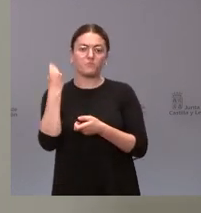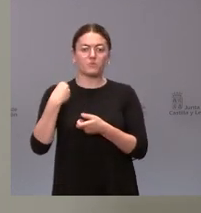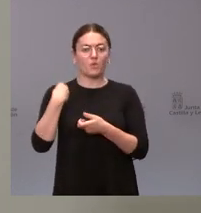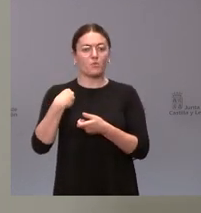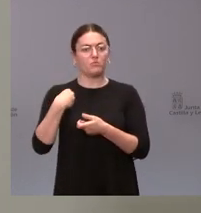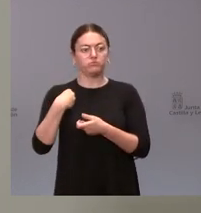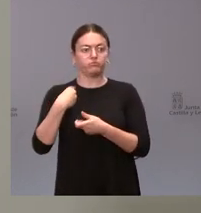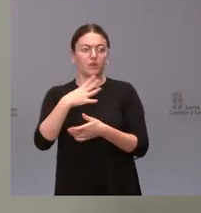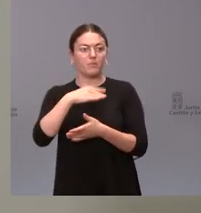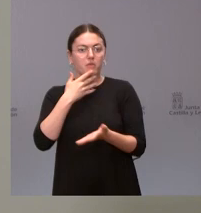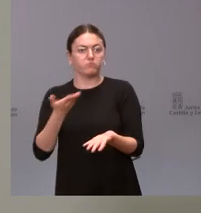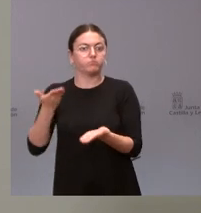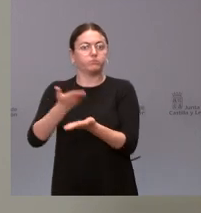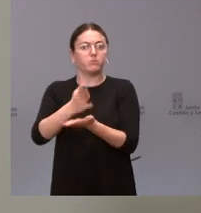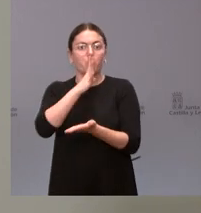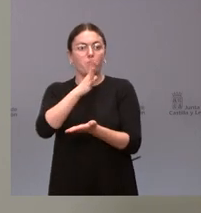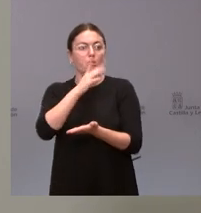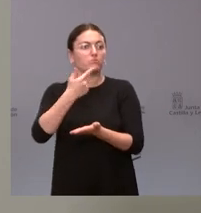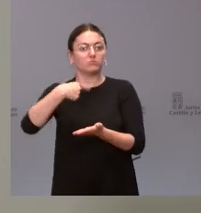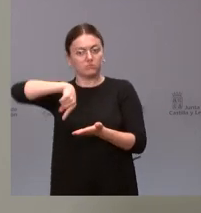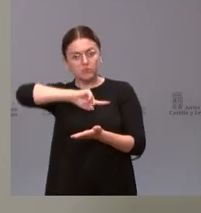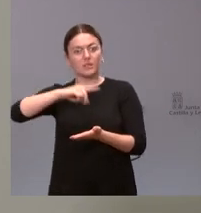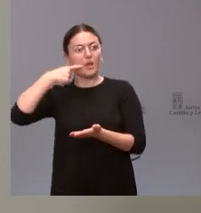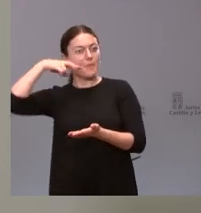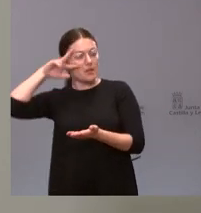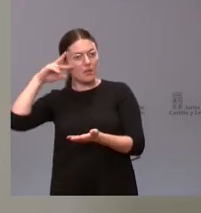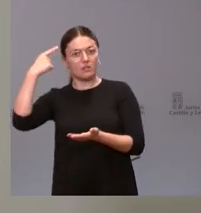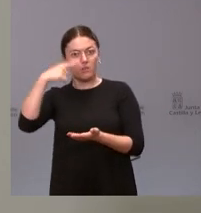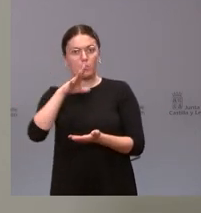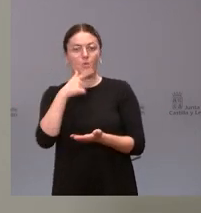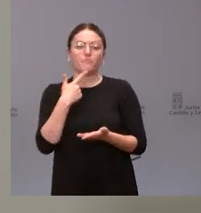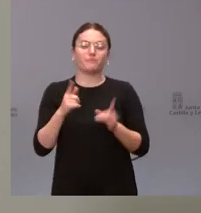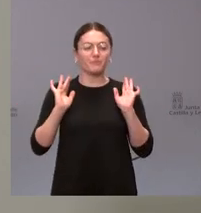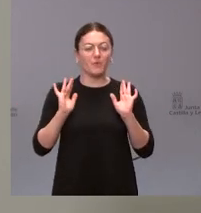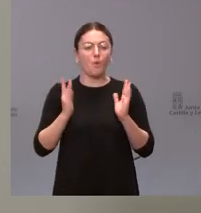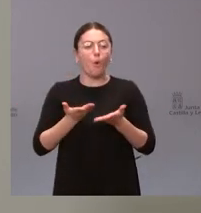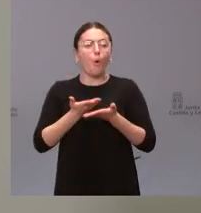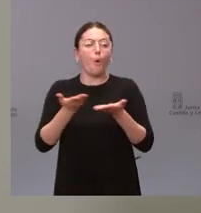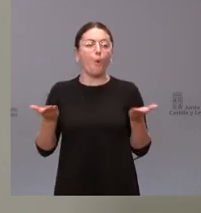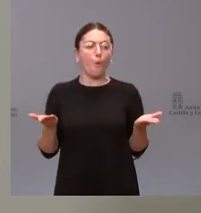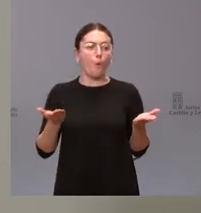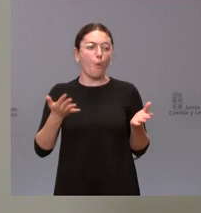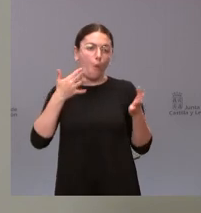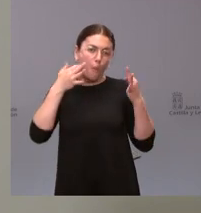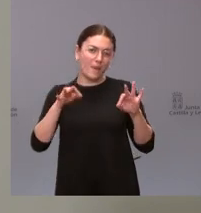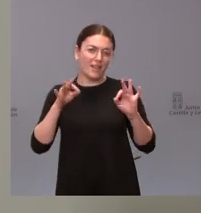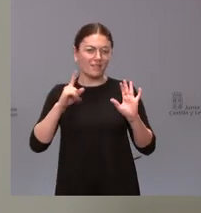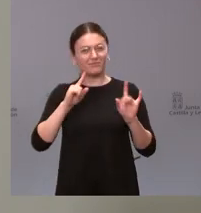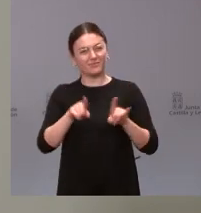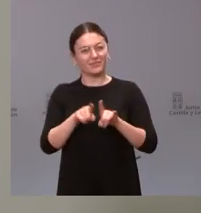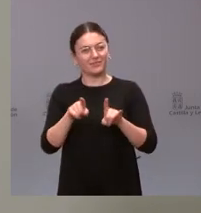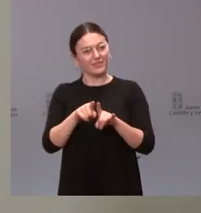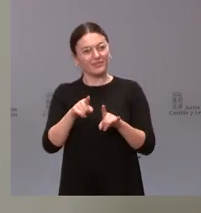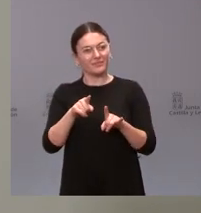conocimiento y desde nuestra experiencia siempre desde la humildad y siempre desde el reconocimiento que el papel